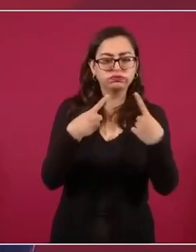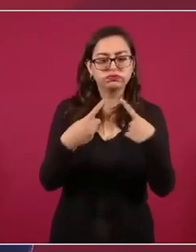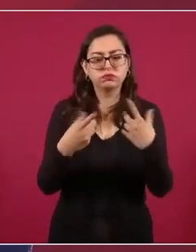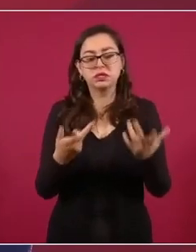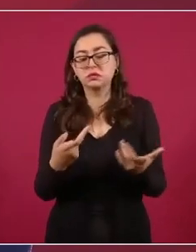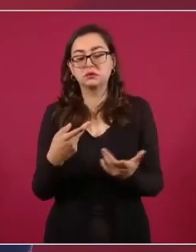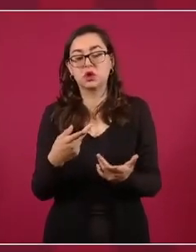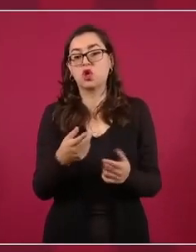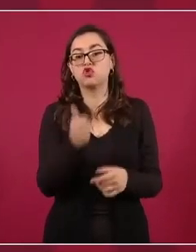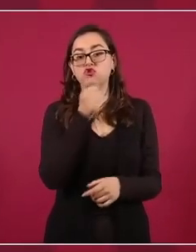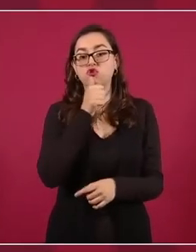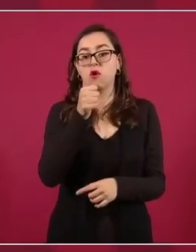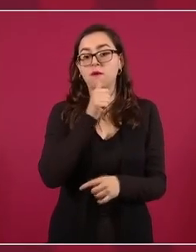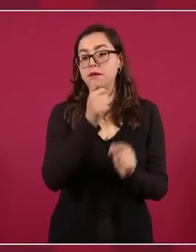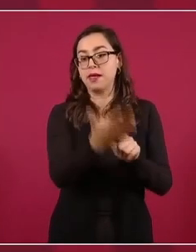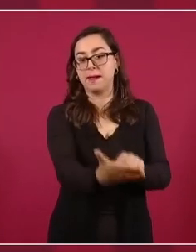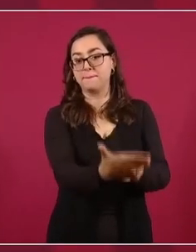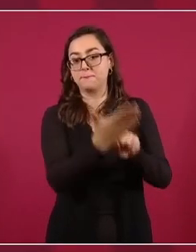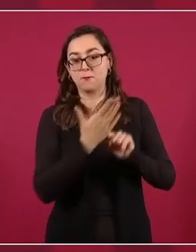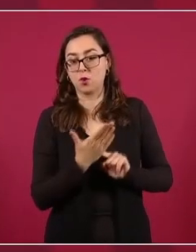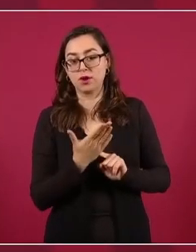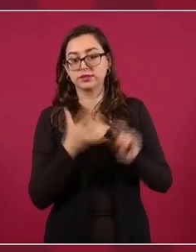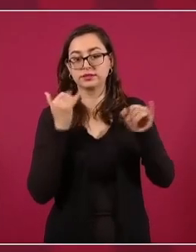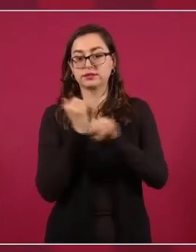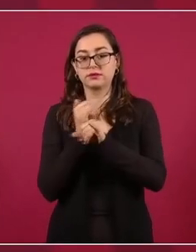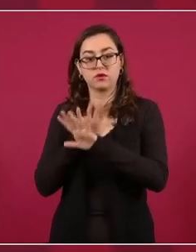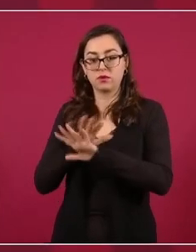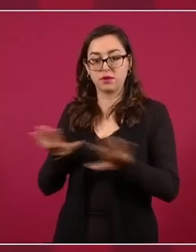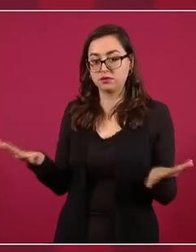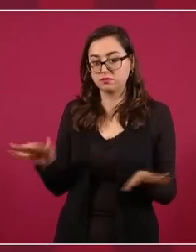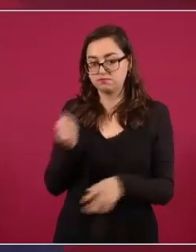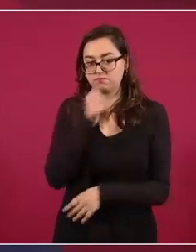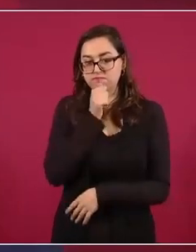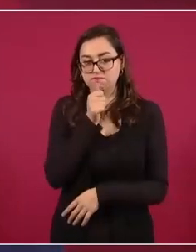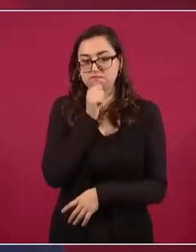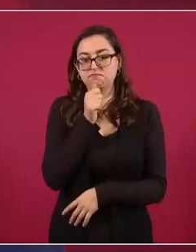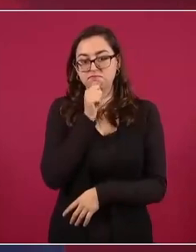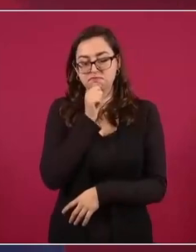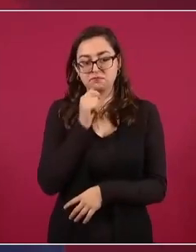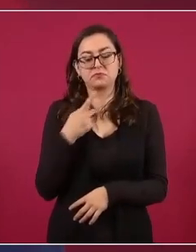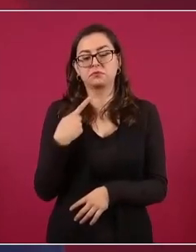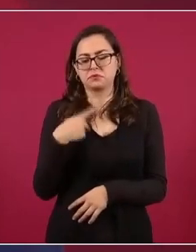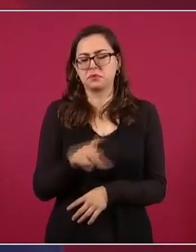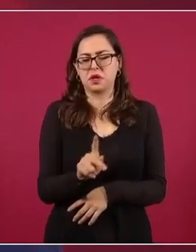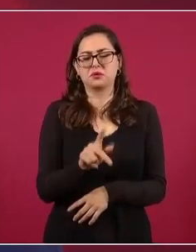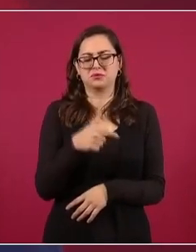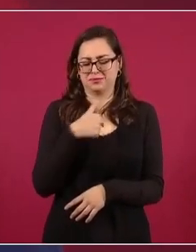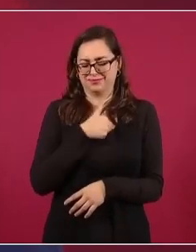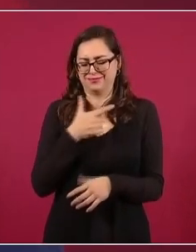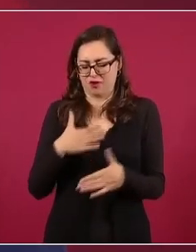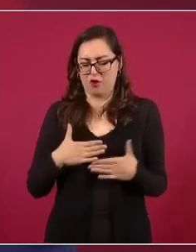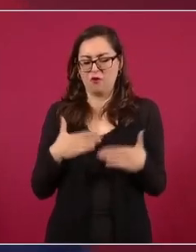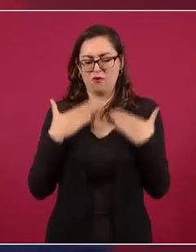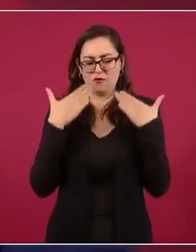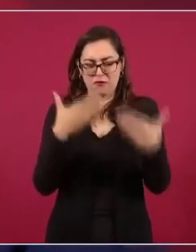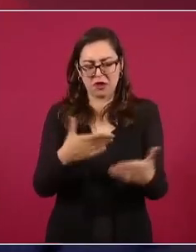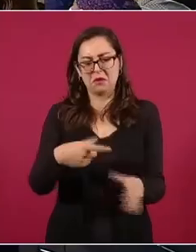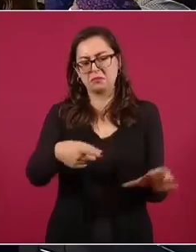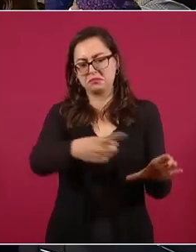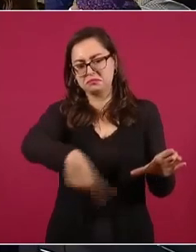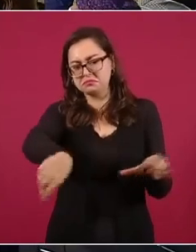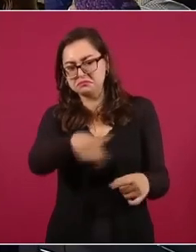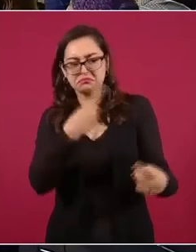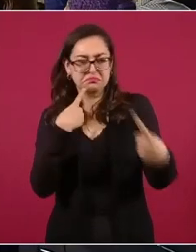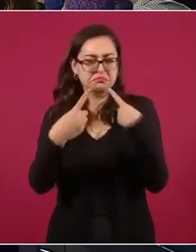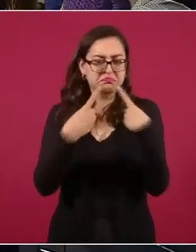fue muy bueno el resultado. Entonces, tratamos